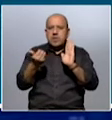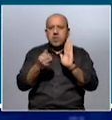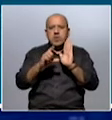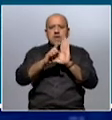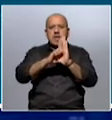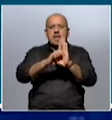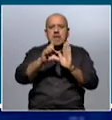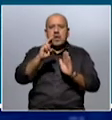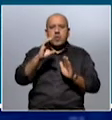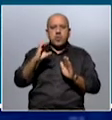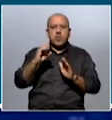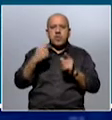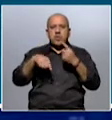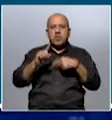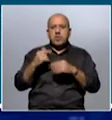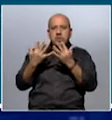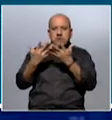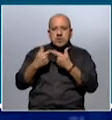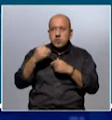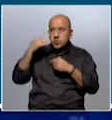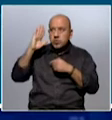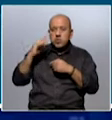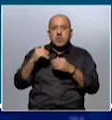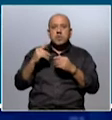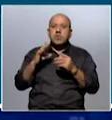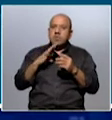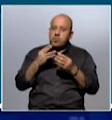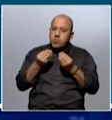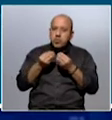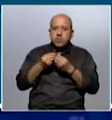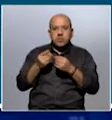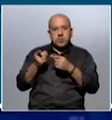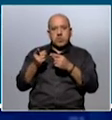y creo que las organizaciones de adultos mayores han tenido mucho que ver en esto.